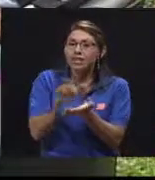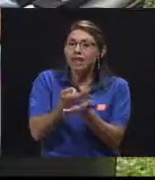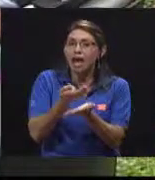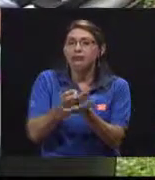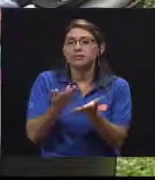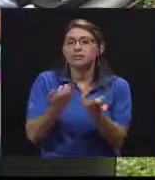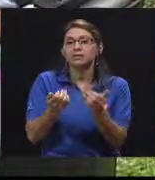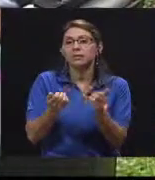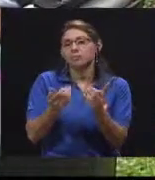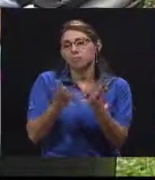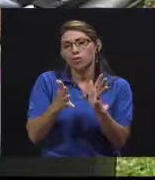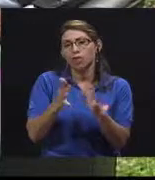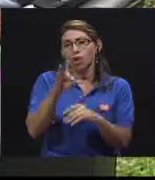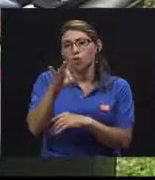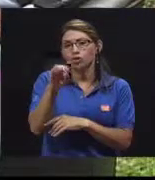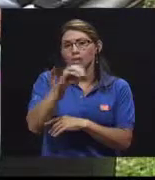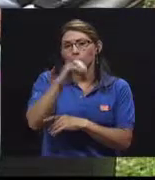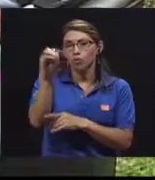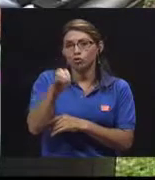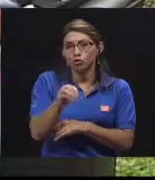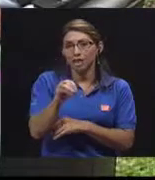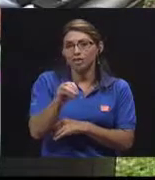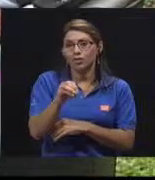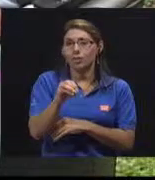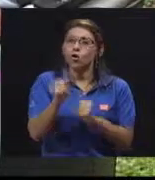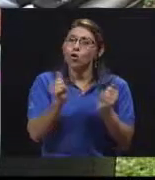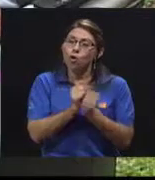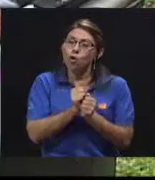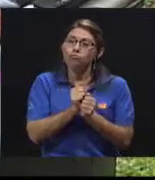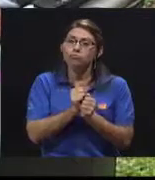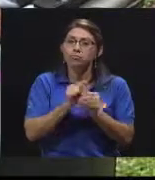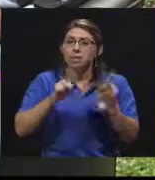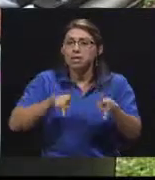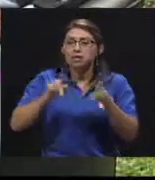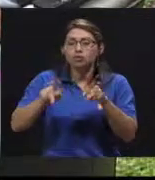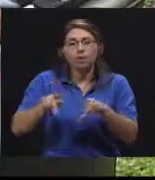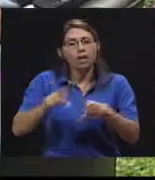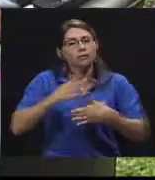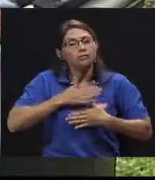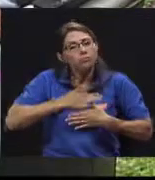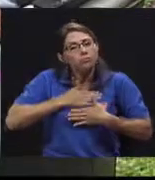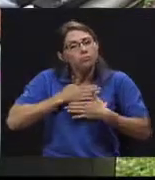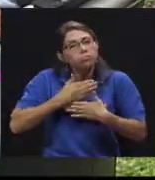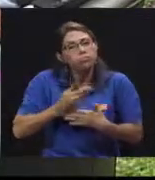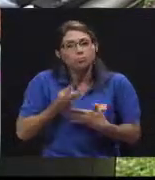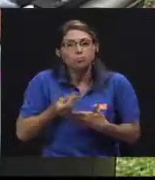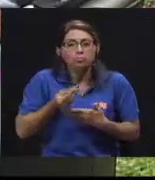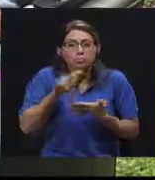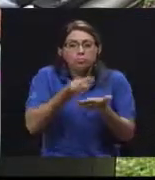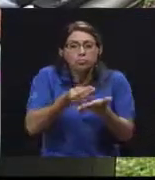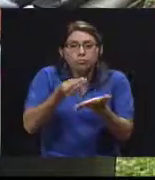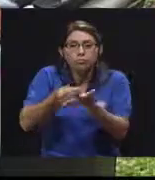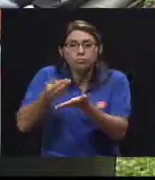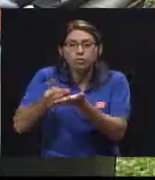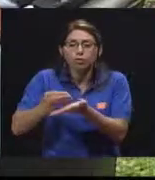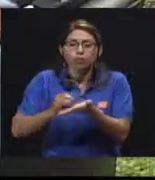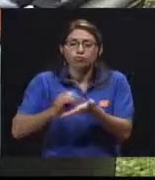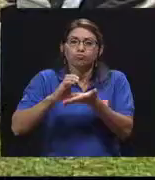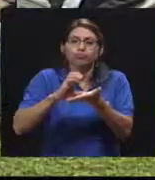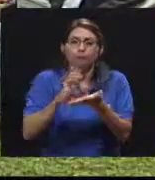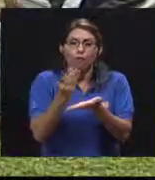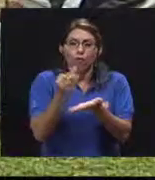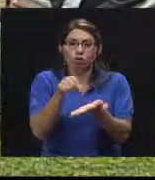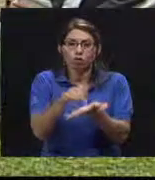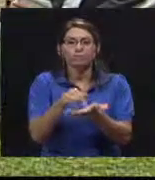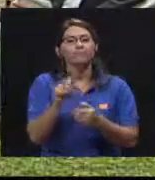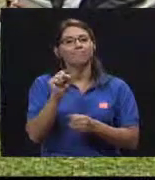en el 80% de los casos, a partir de la buena voluntad de las personas alrededor del mundo, que financian la organización y